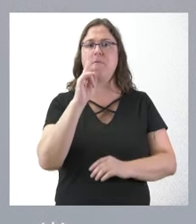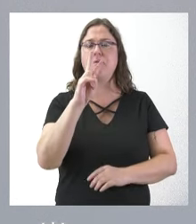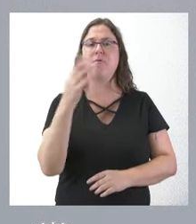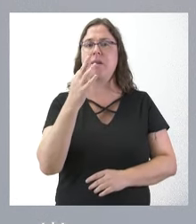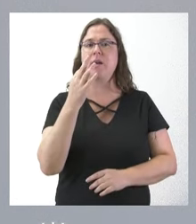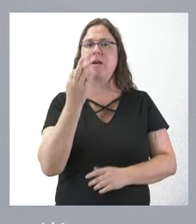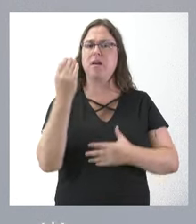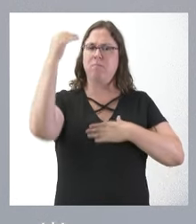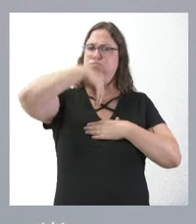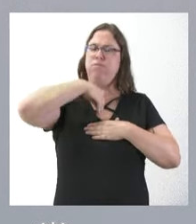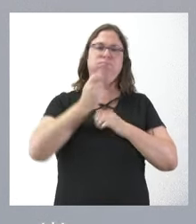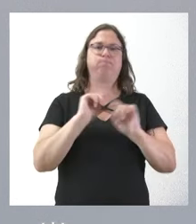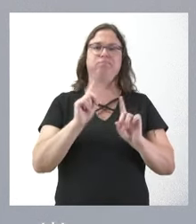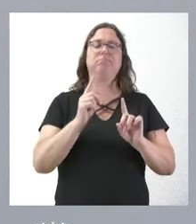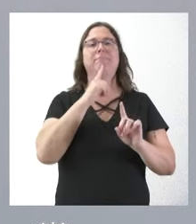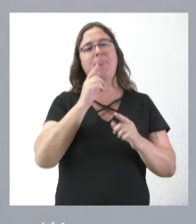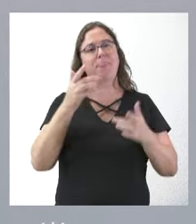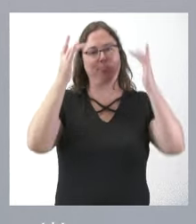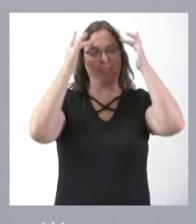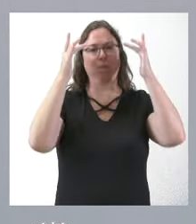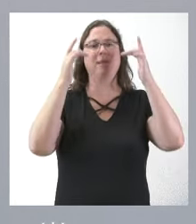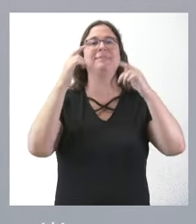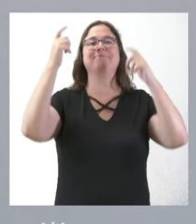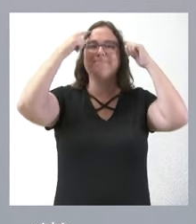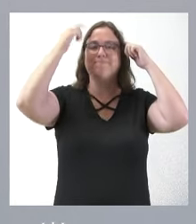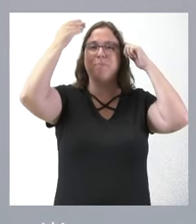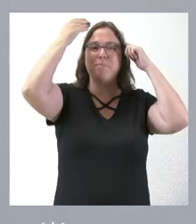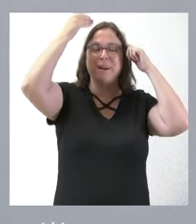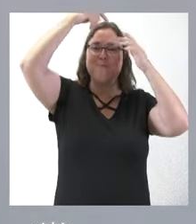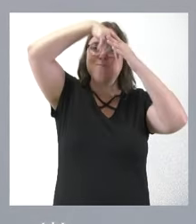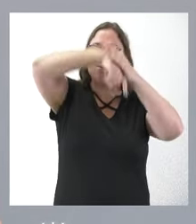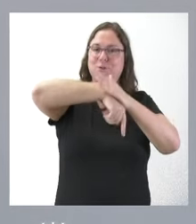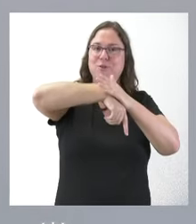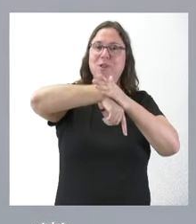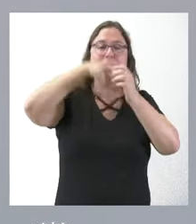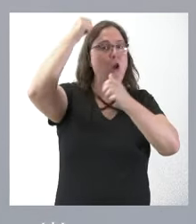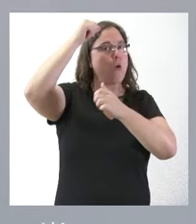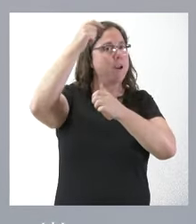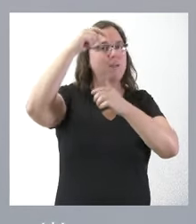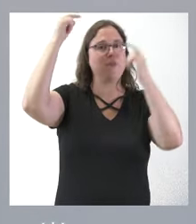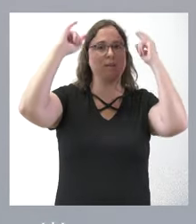invasiva y permite impactar en estructuras cerebrales profundas sin necesidad de cirugía.